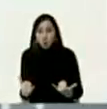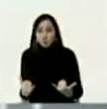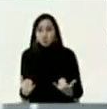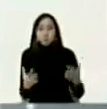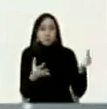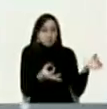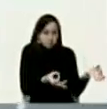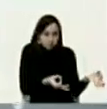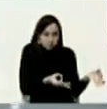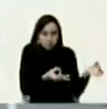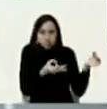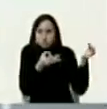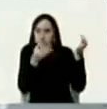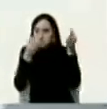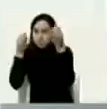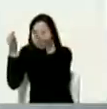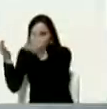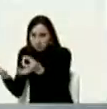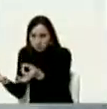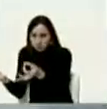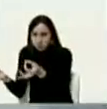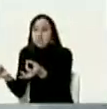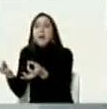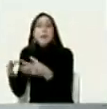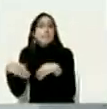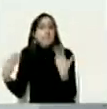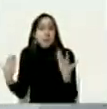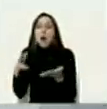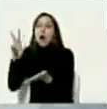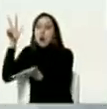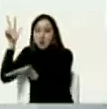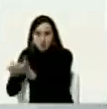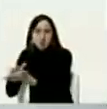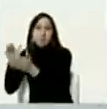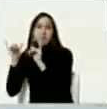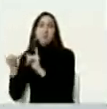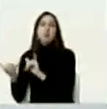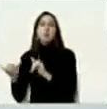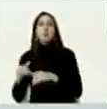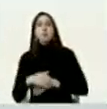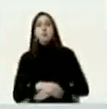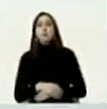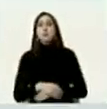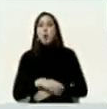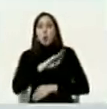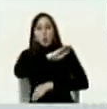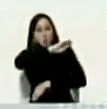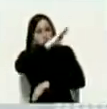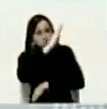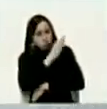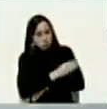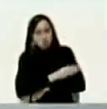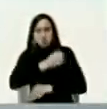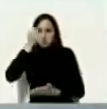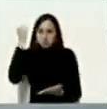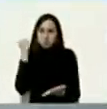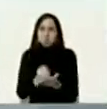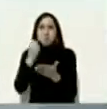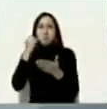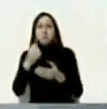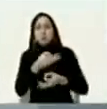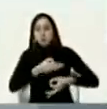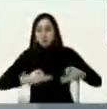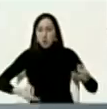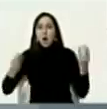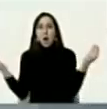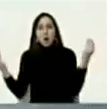su plenaria y lo va a aprobar en su plenaria así que le da fuerza legal como memorándum de entendimiento de